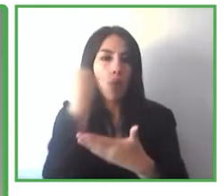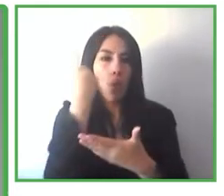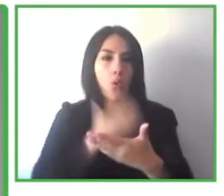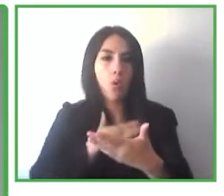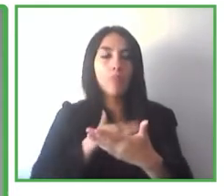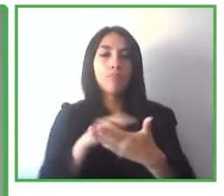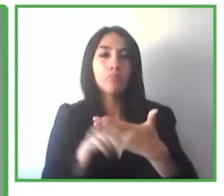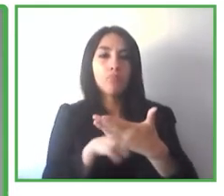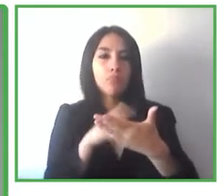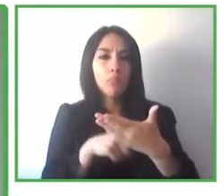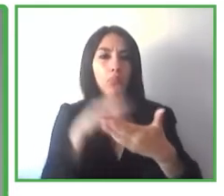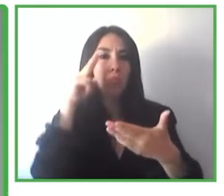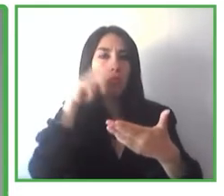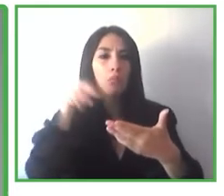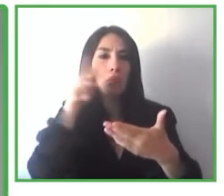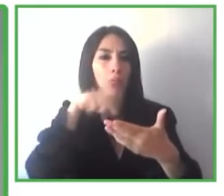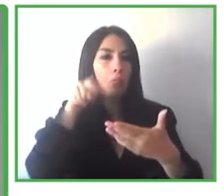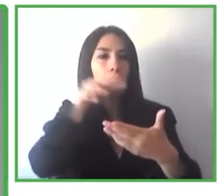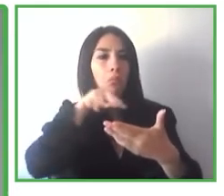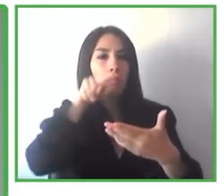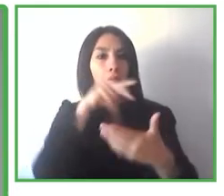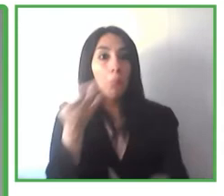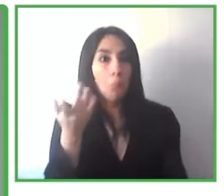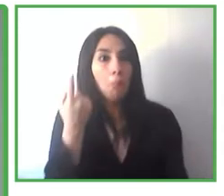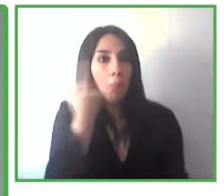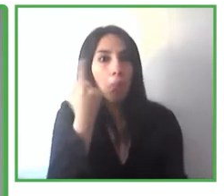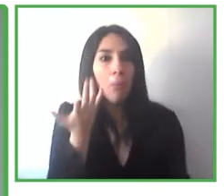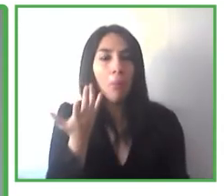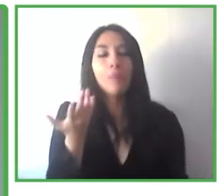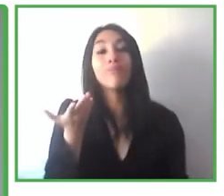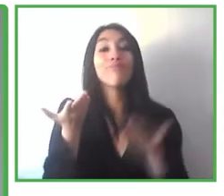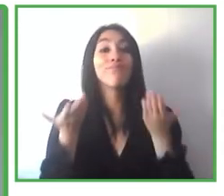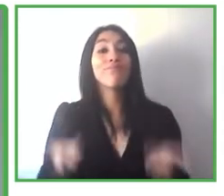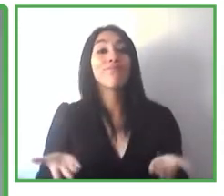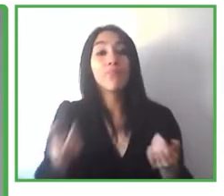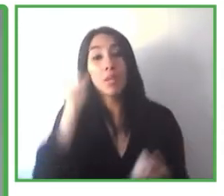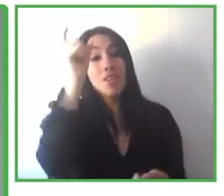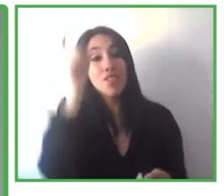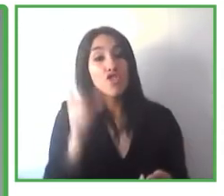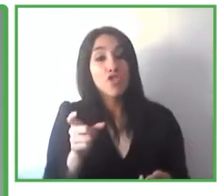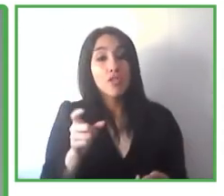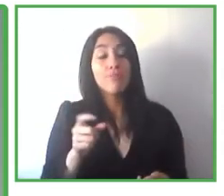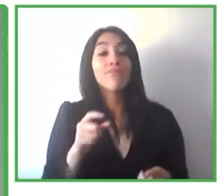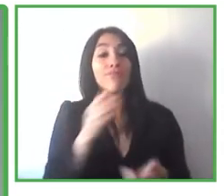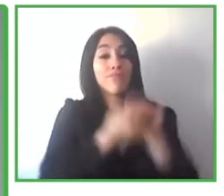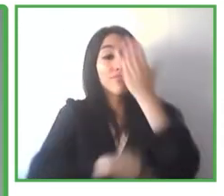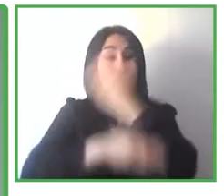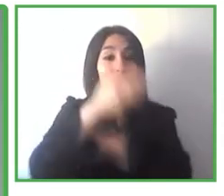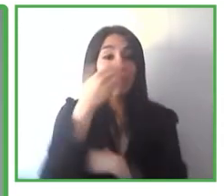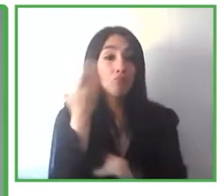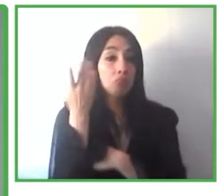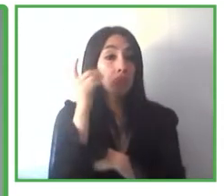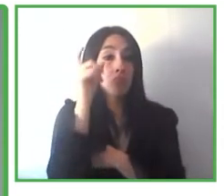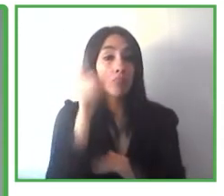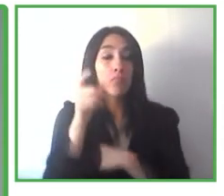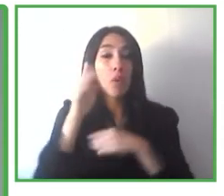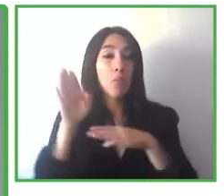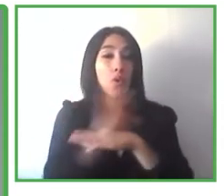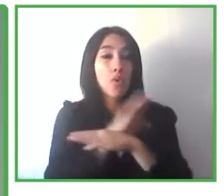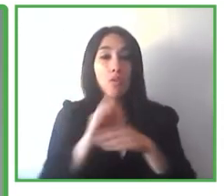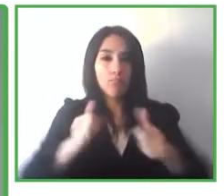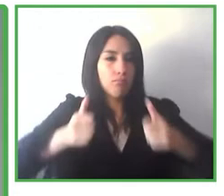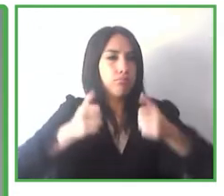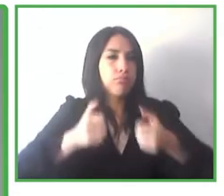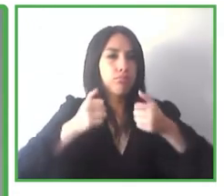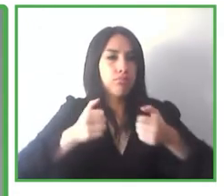discapacidad o altos mayores, pues tienen los videojuegos, los desarrolladores, las empresas que desarrollan estos videojuegos realmente tienen que poner todas